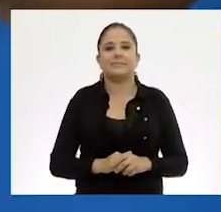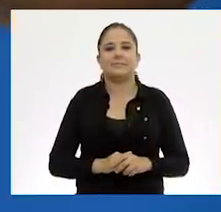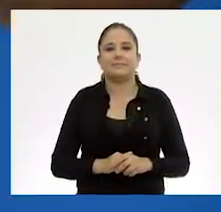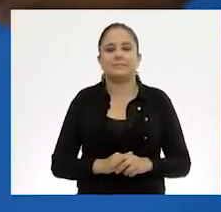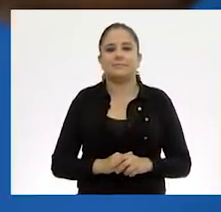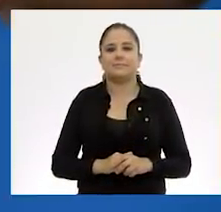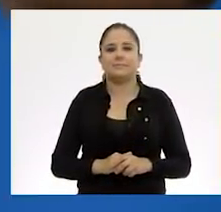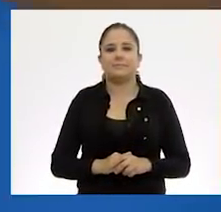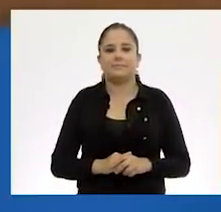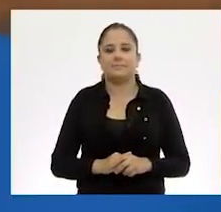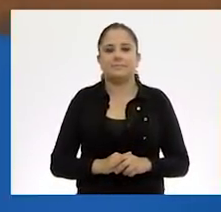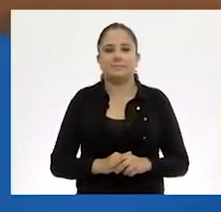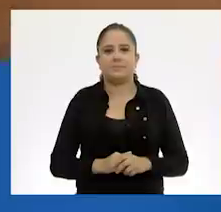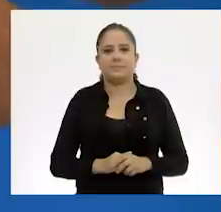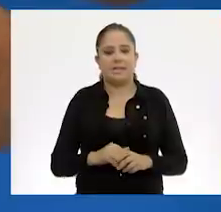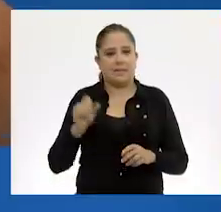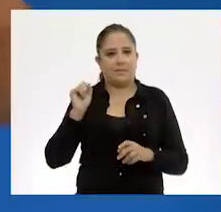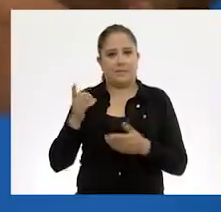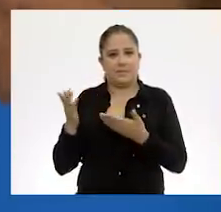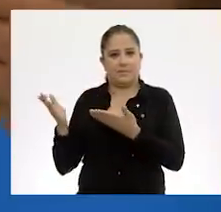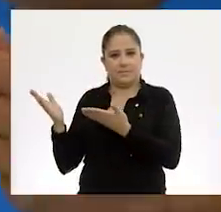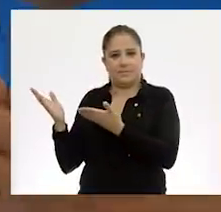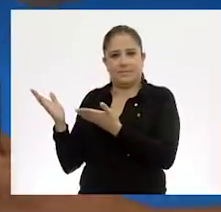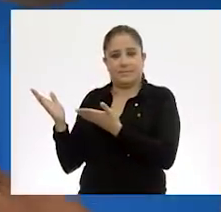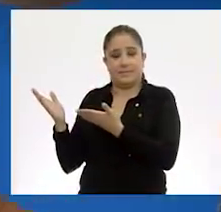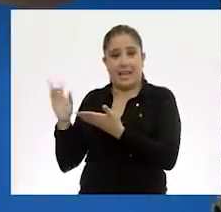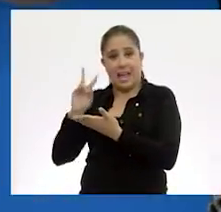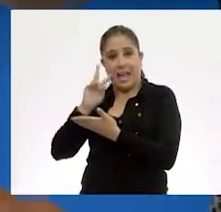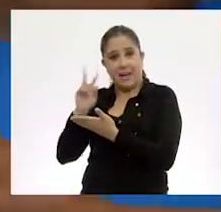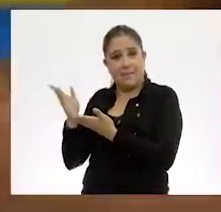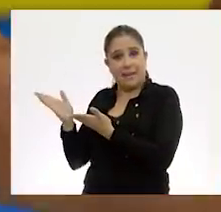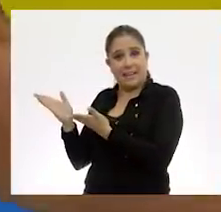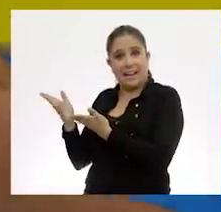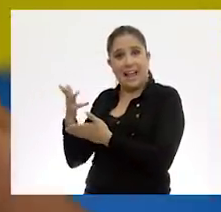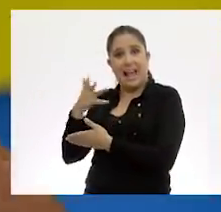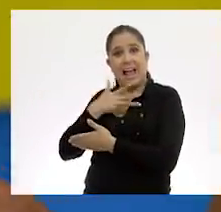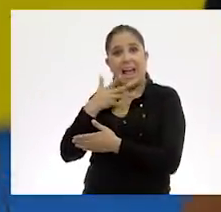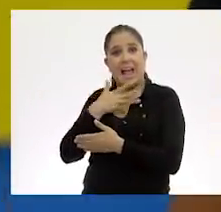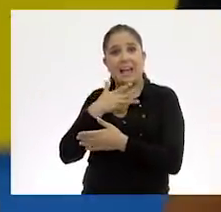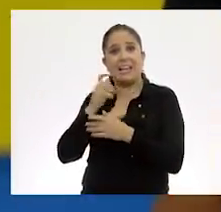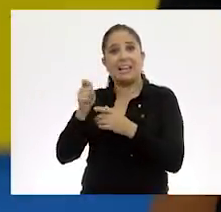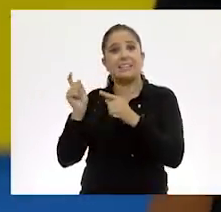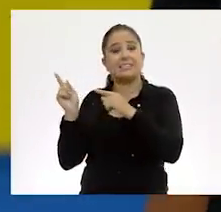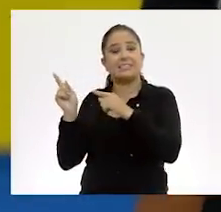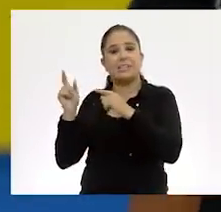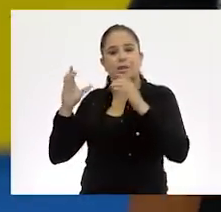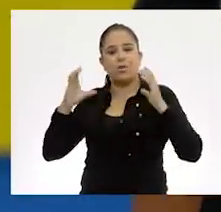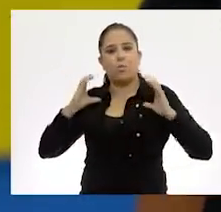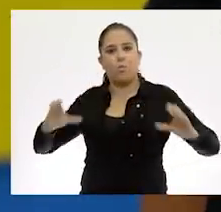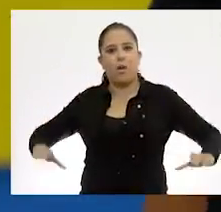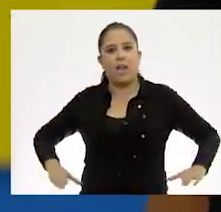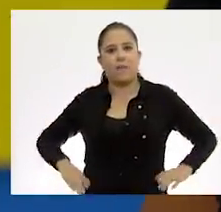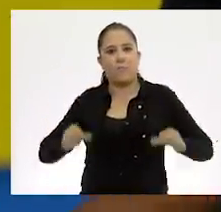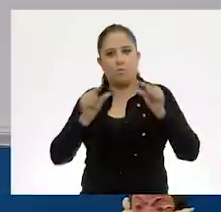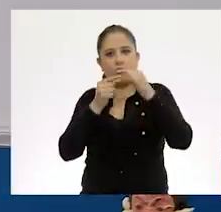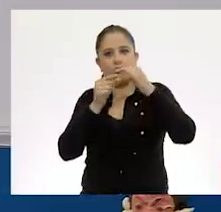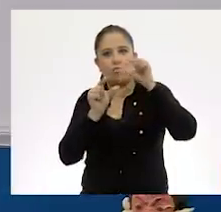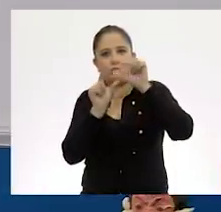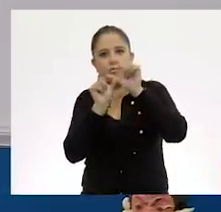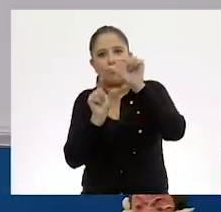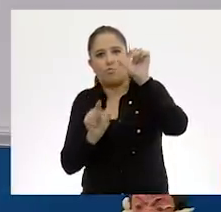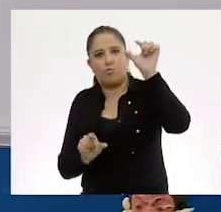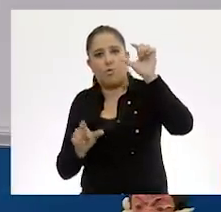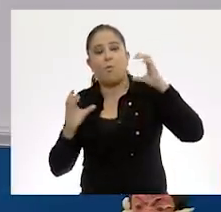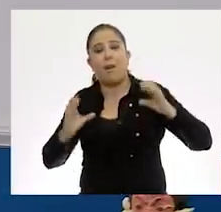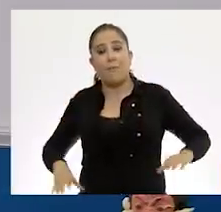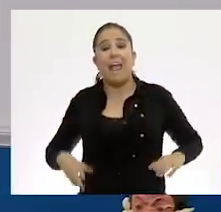Y volvemos a hacer la misma operación, si se dan cuenta, aquí ya tenemos como si fuera un esqueletito de un alebrije y eso es